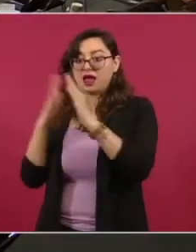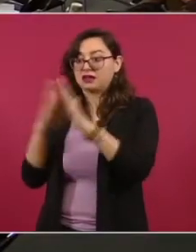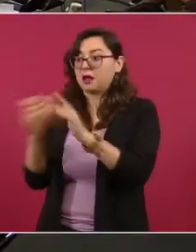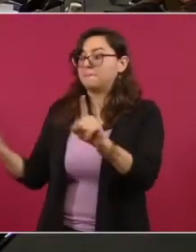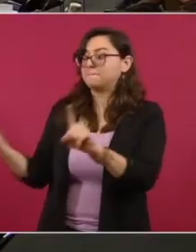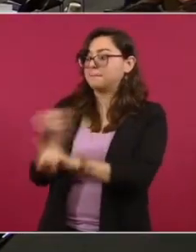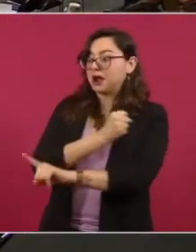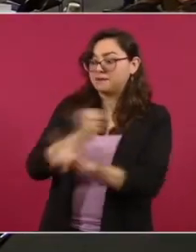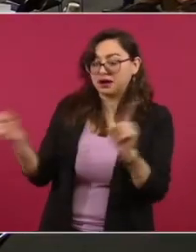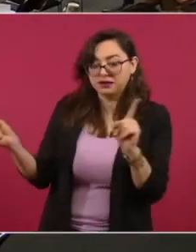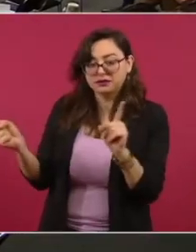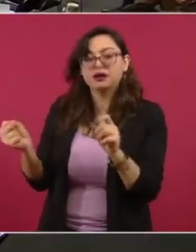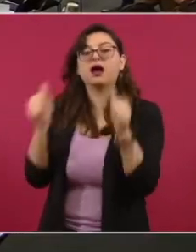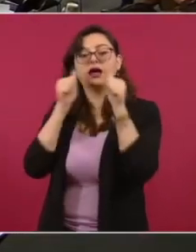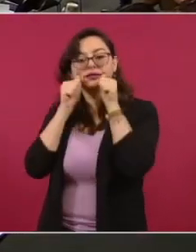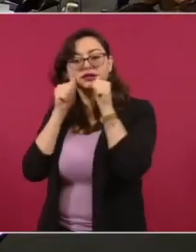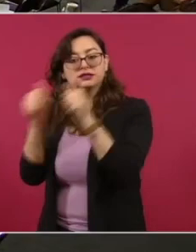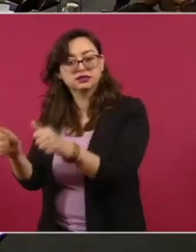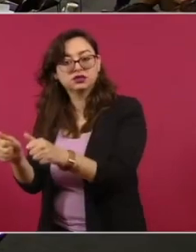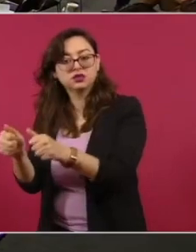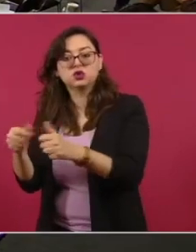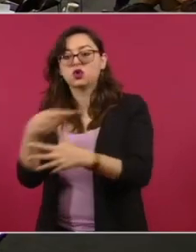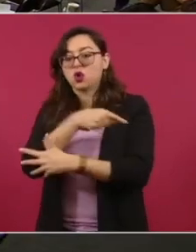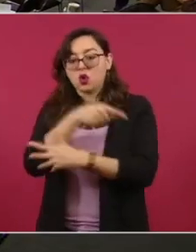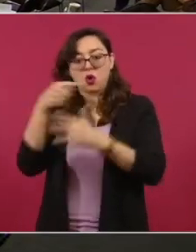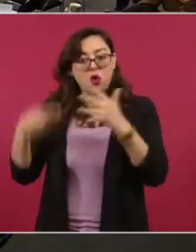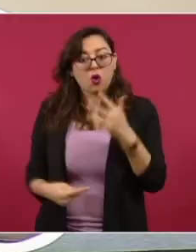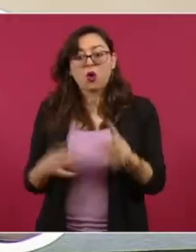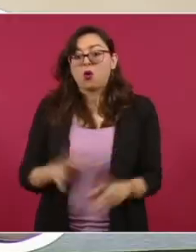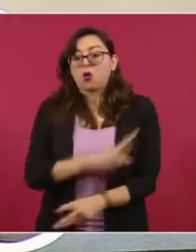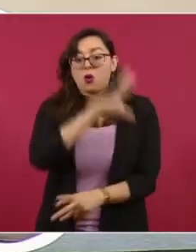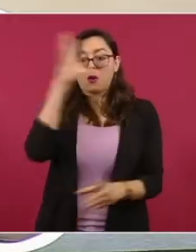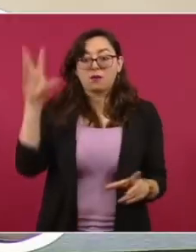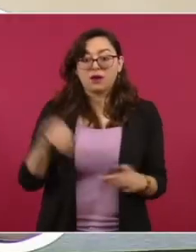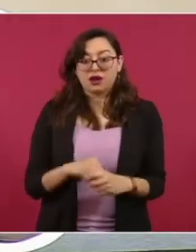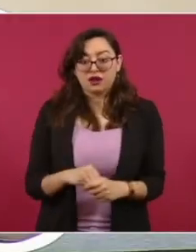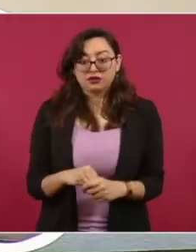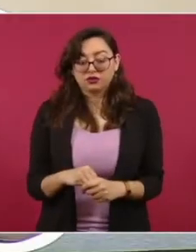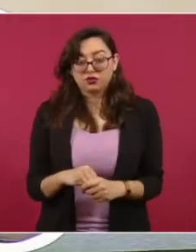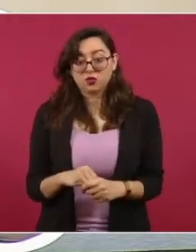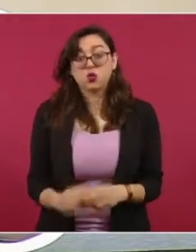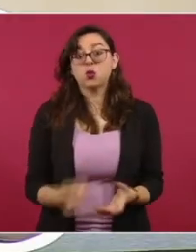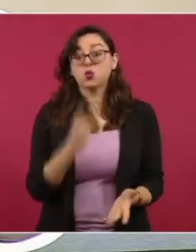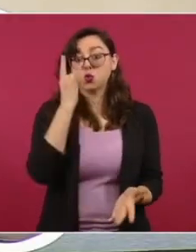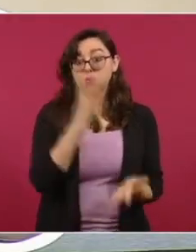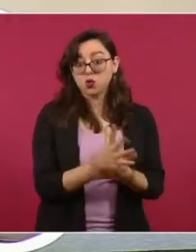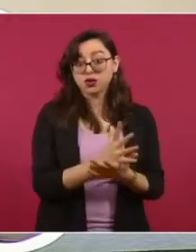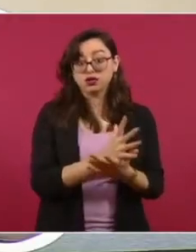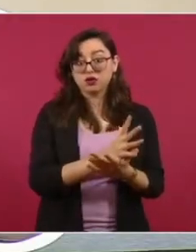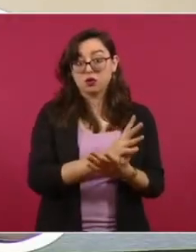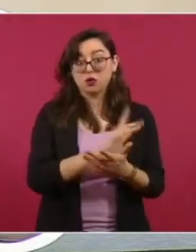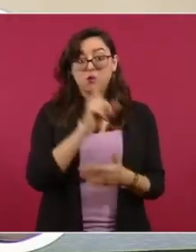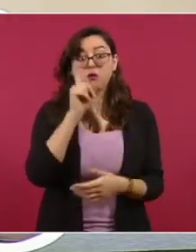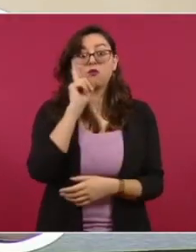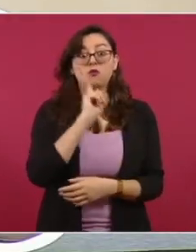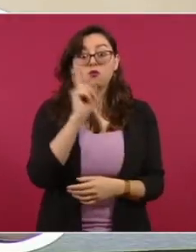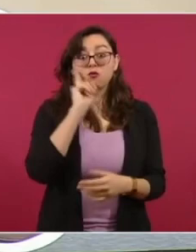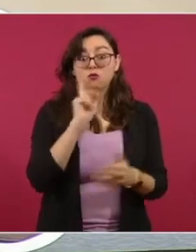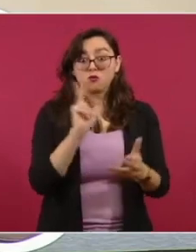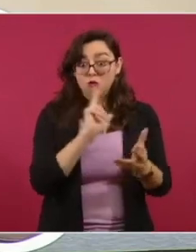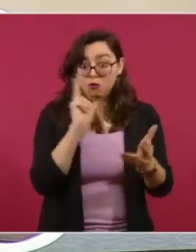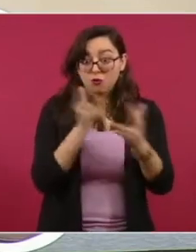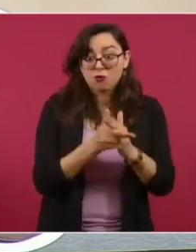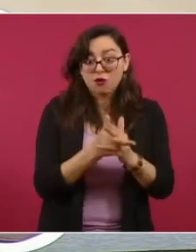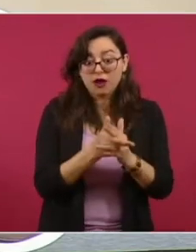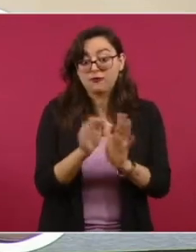feminicida. No solamente nos quedamos con los feminicidios. Tienen razón en que esto es el delito